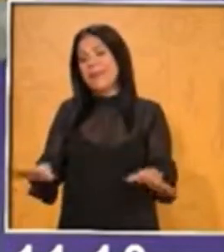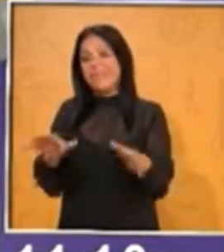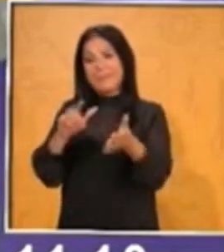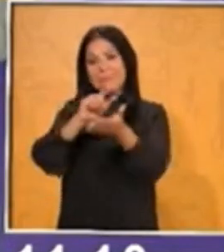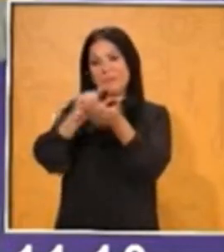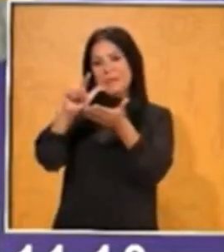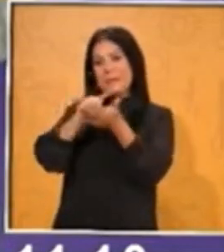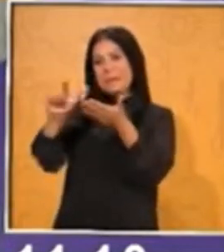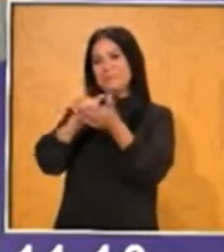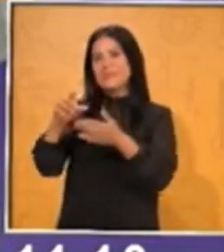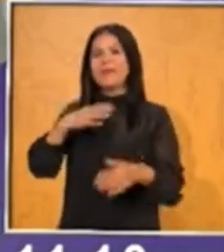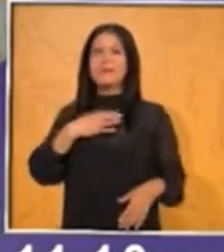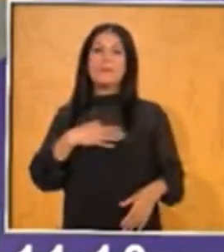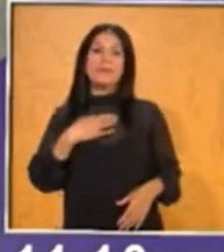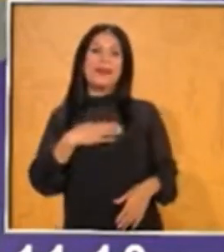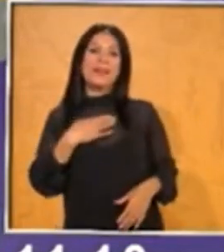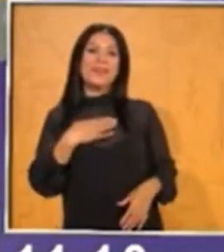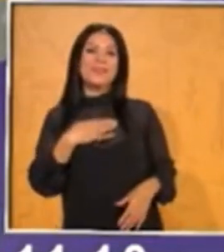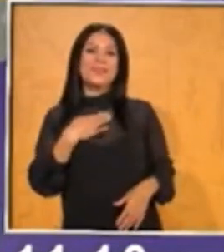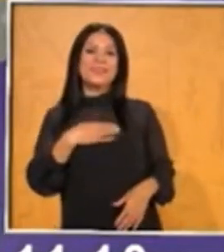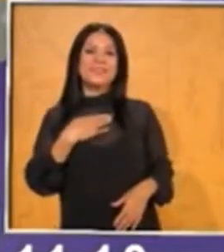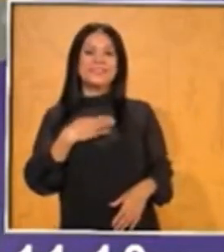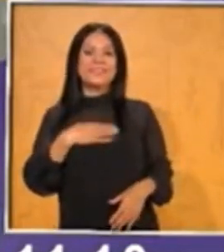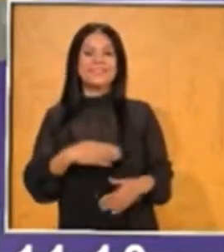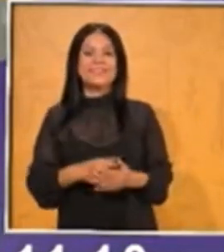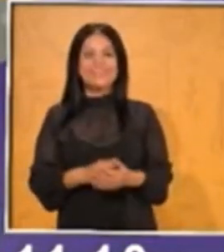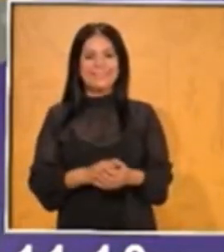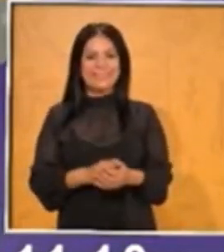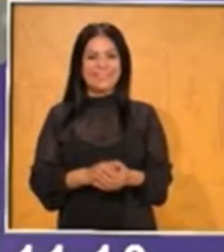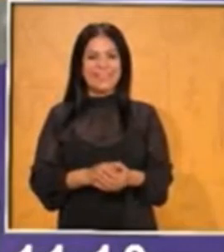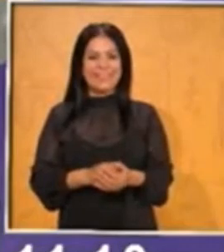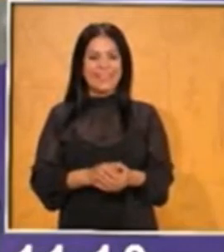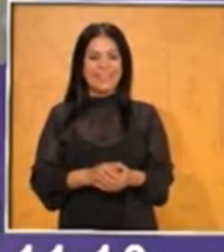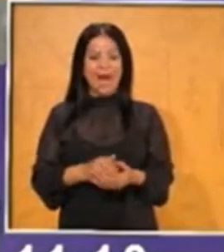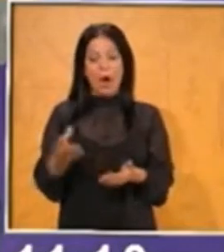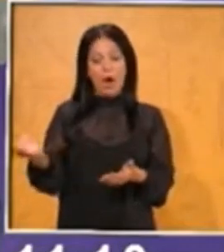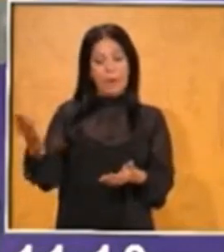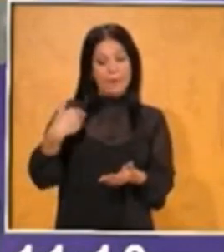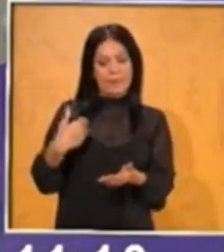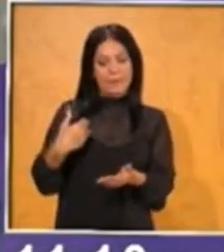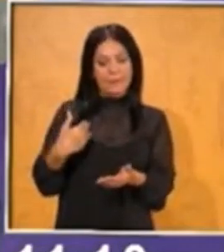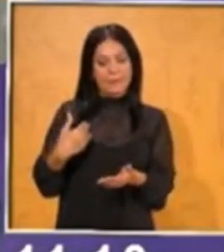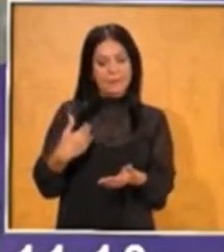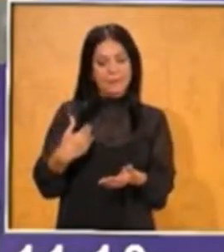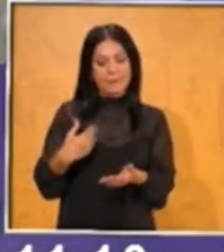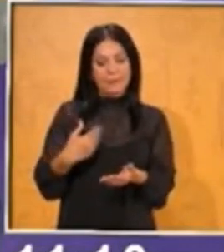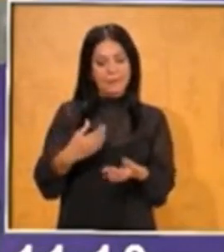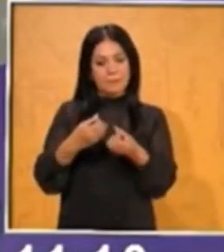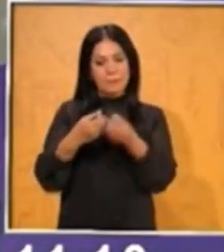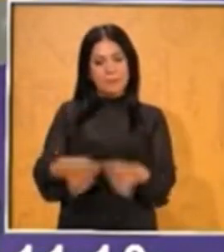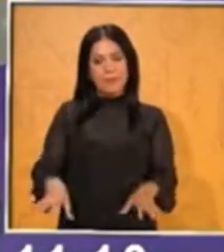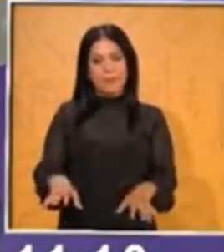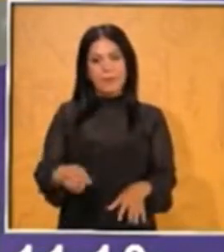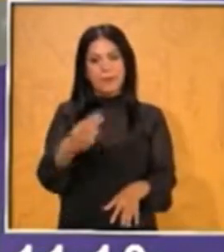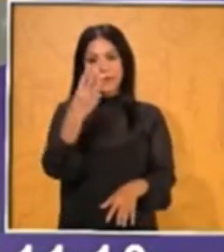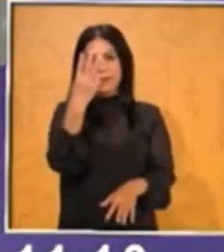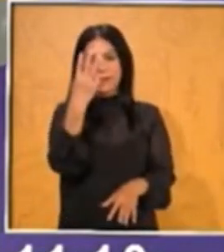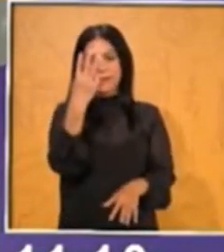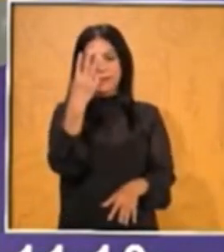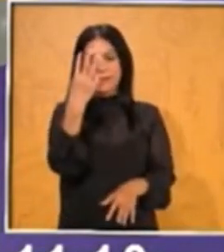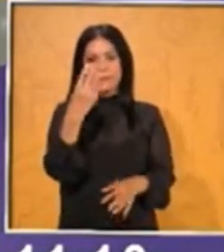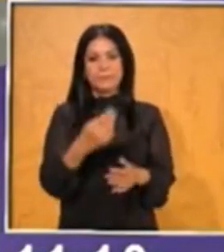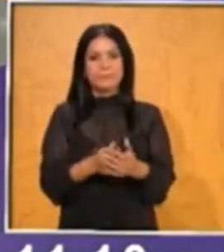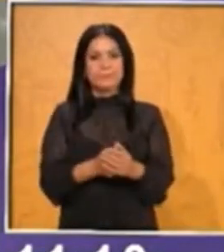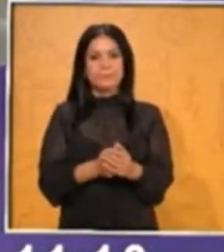Lo que sea, menos la barba años, como decimos, ¿no? Tres. Tres. Me vas a dar tres. ¿Y cómo le hago aquí? Pues, ¿cómo le hacemos?